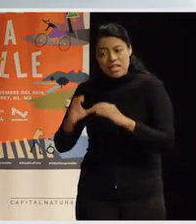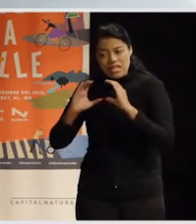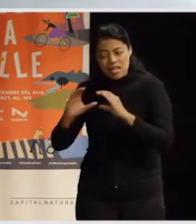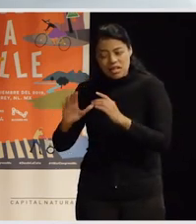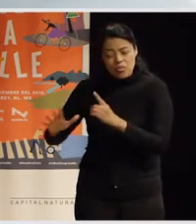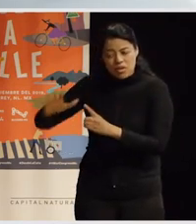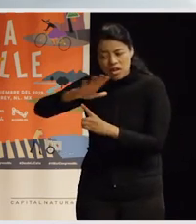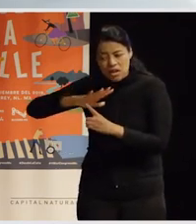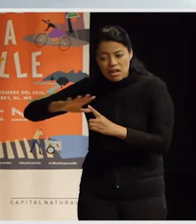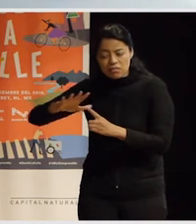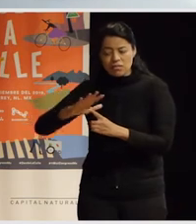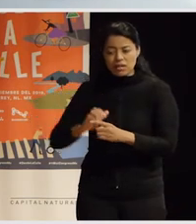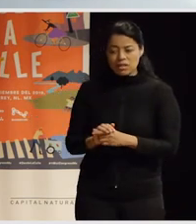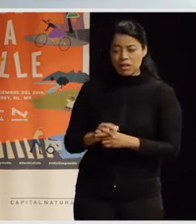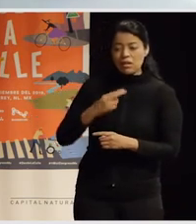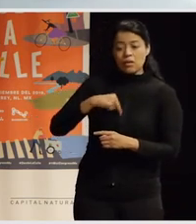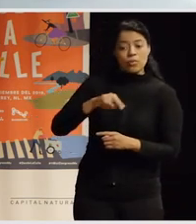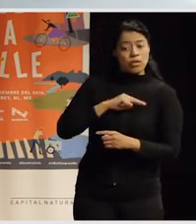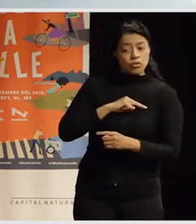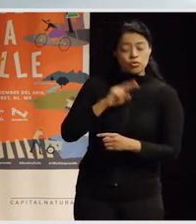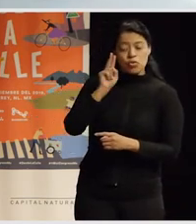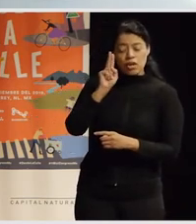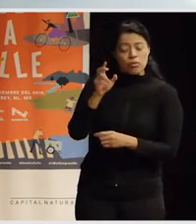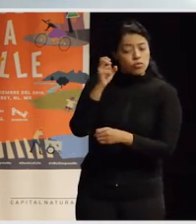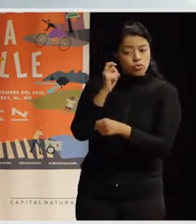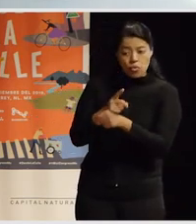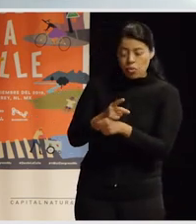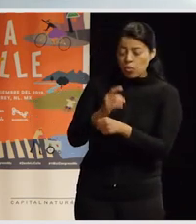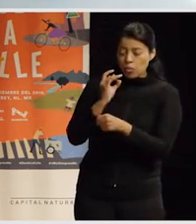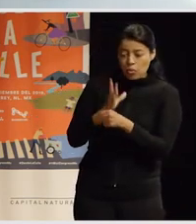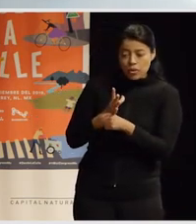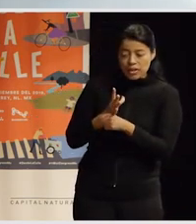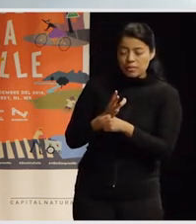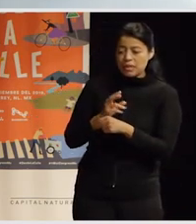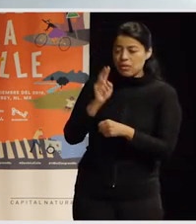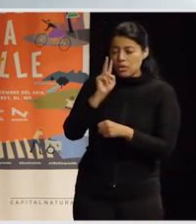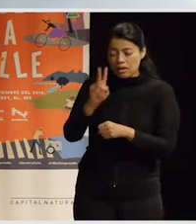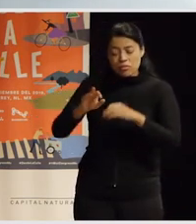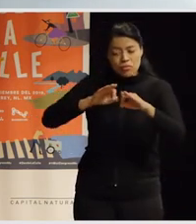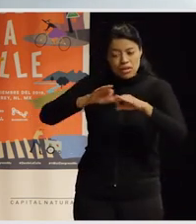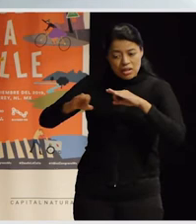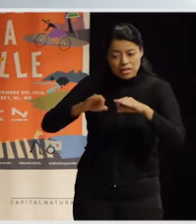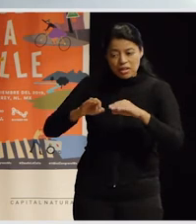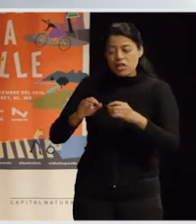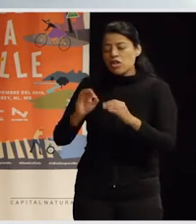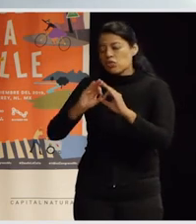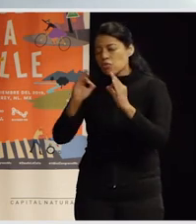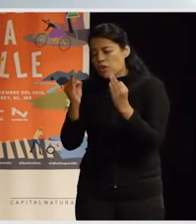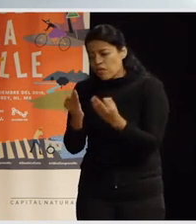para ello nos parece que la única solución o la solución por la que creemos que hay que trabajar es por un modelo de ciudad